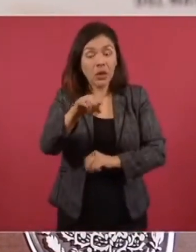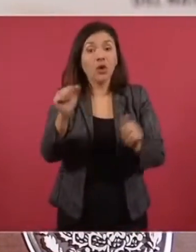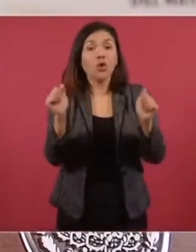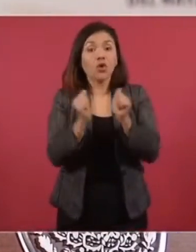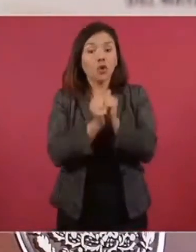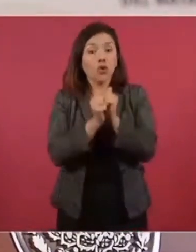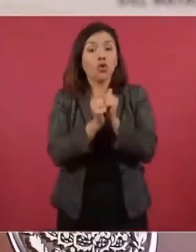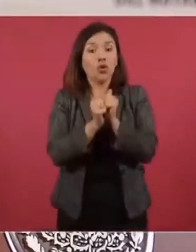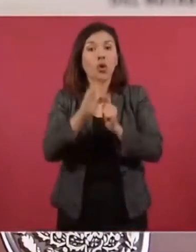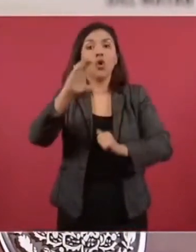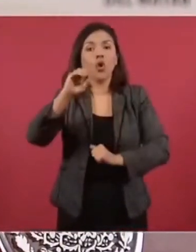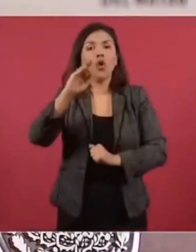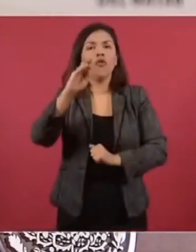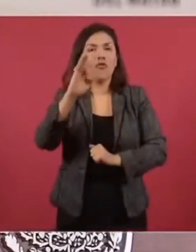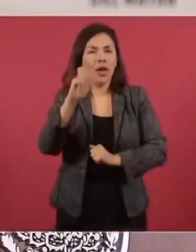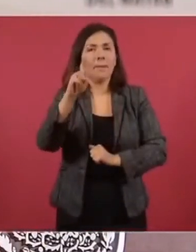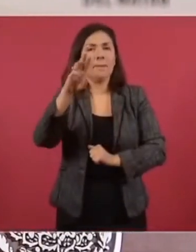COFEPRIS. COFEPRIS. COFEPRIS.